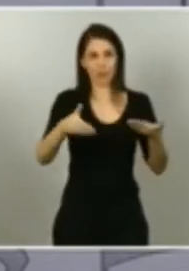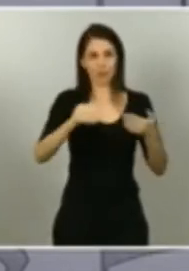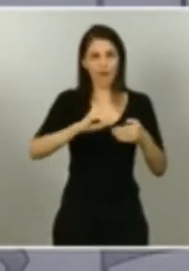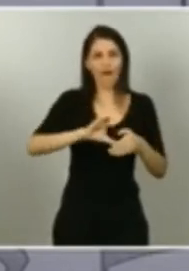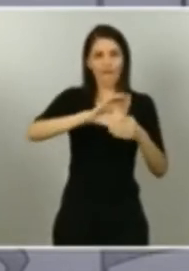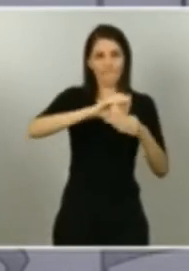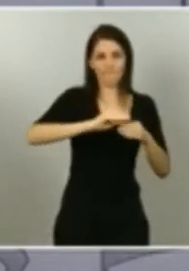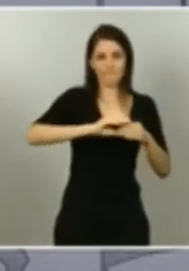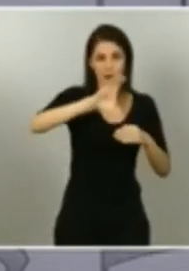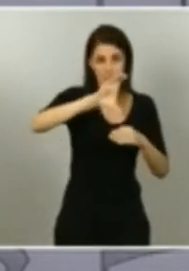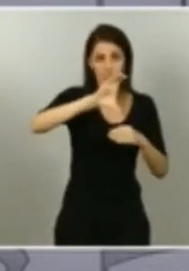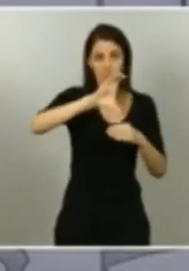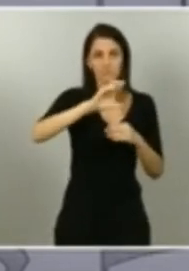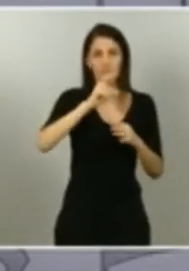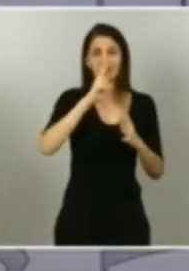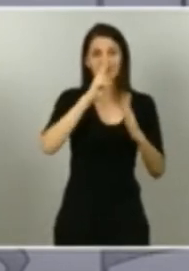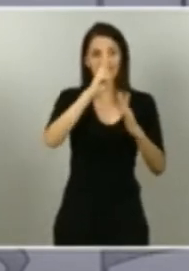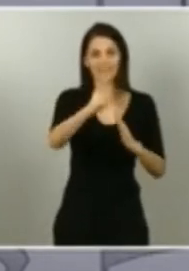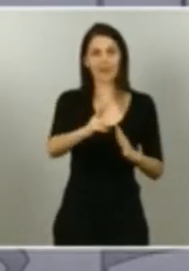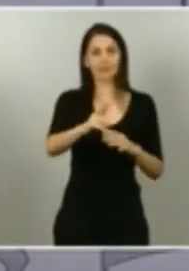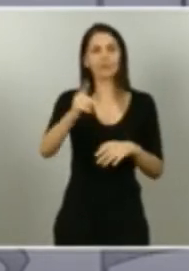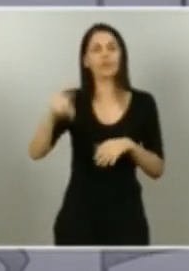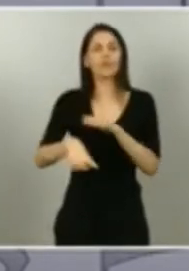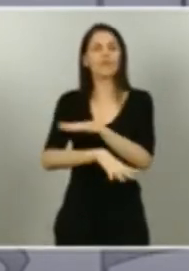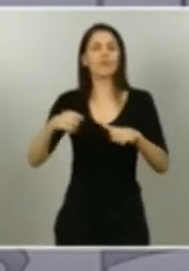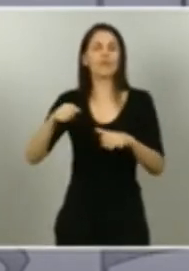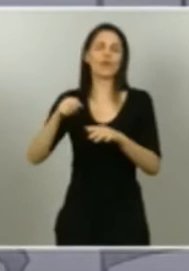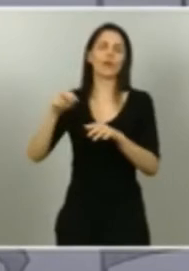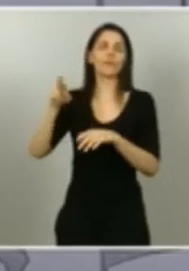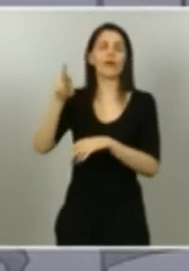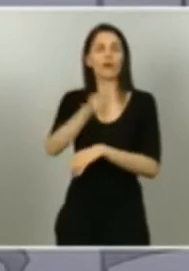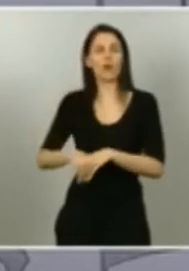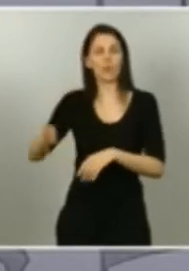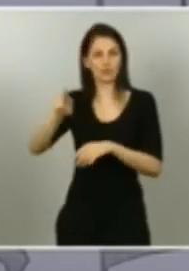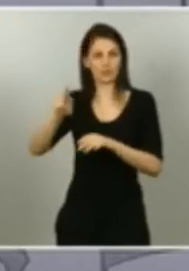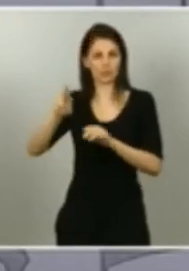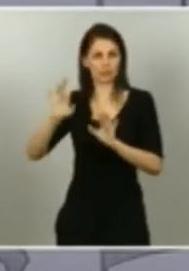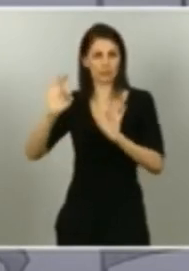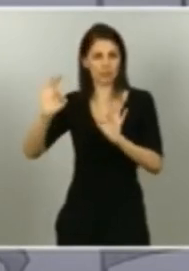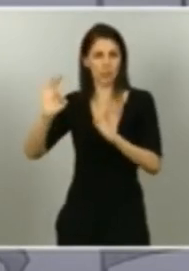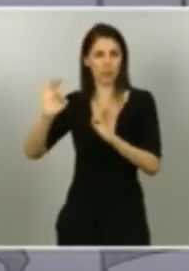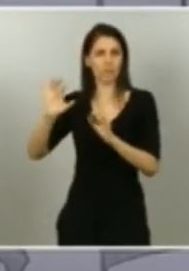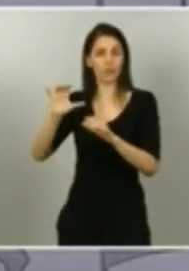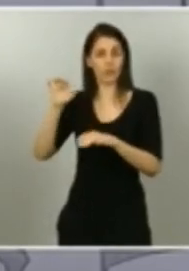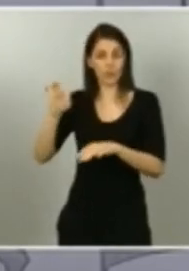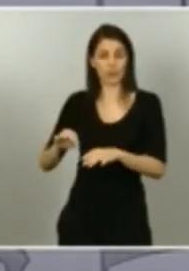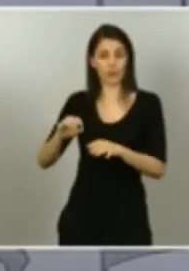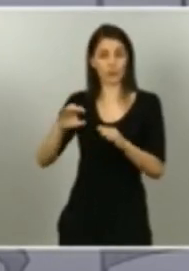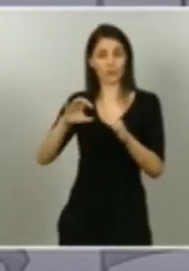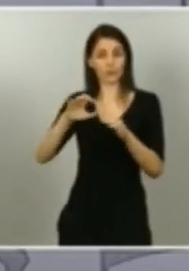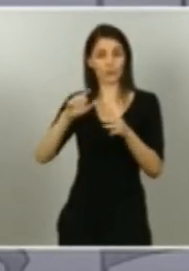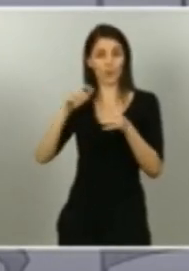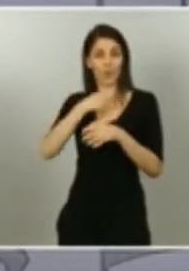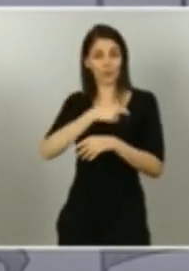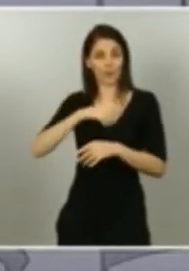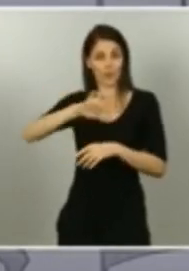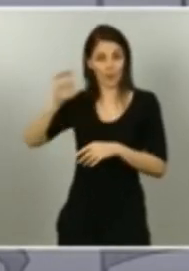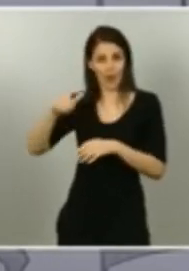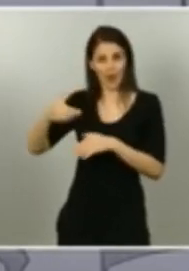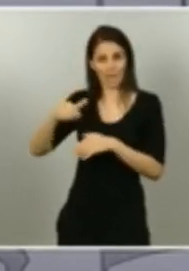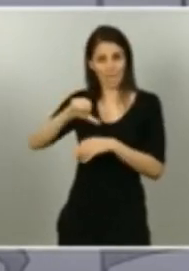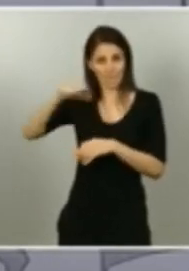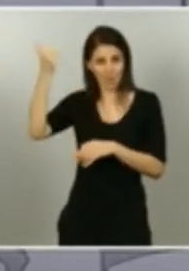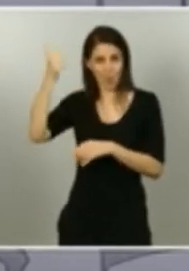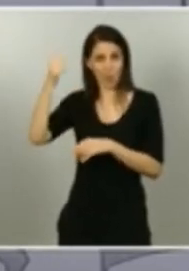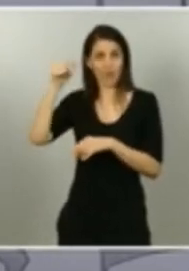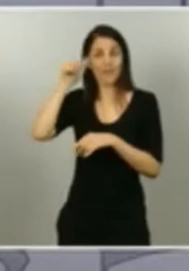por la Comisión Europea esta misma semana, un fondo de recuperación para que la economía europea cuente con 750.000 millones de euros